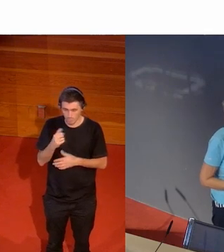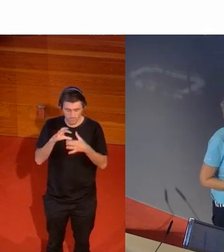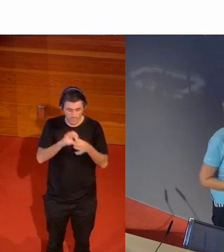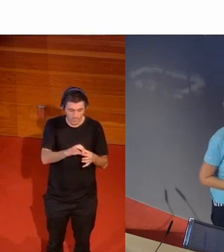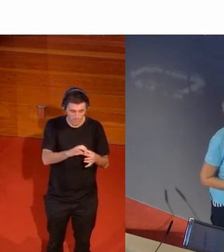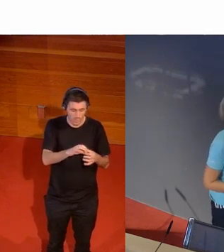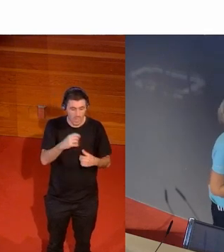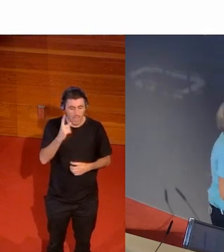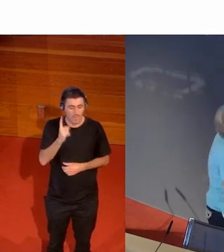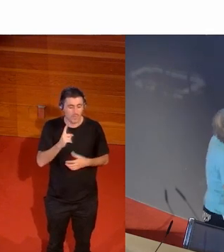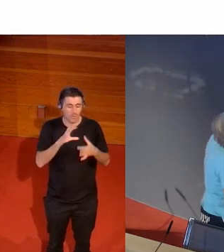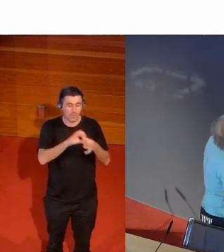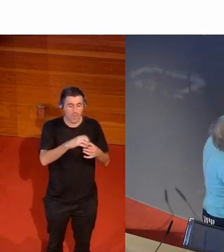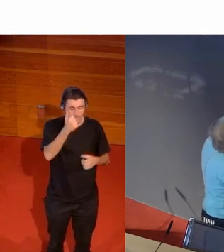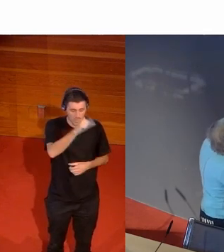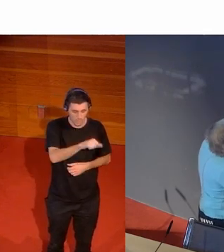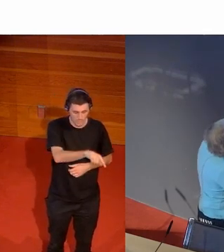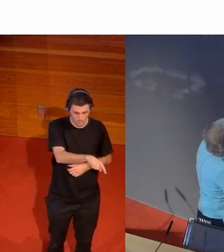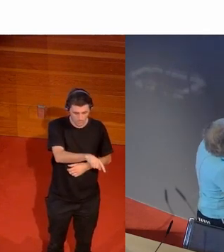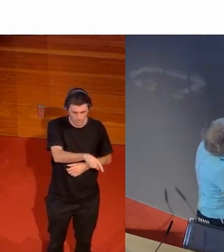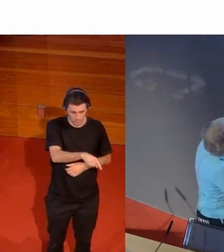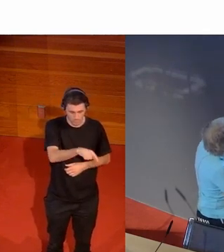corresponde a la categoría masculina no hay duda